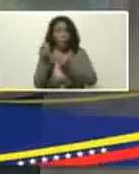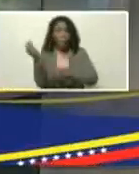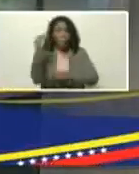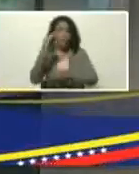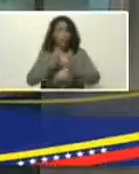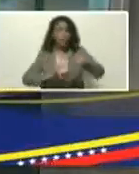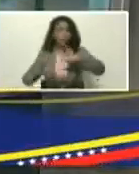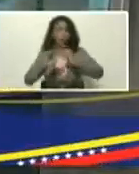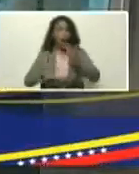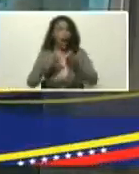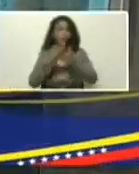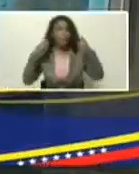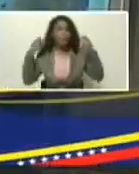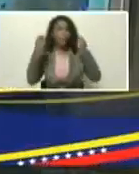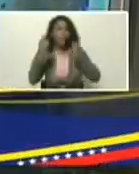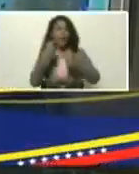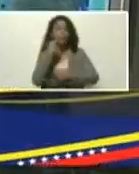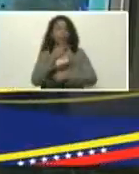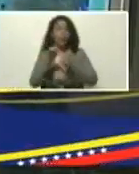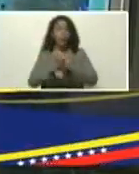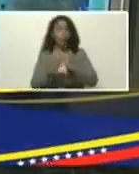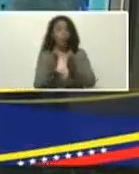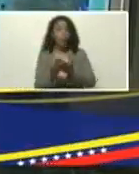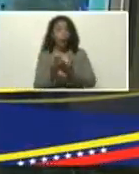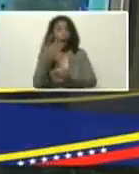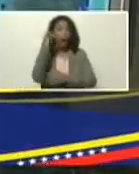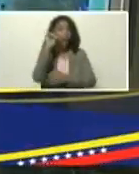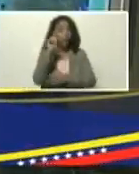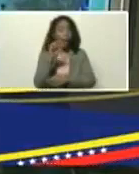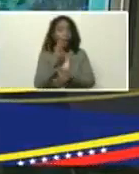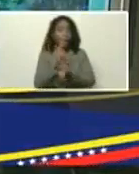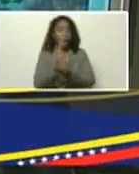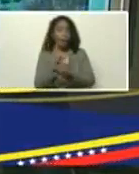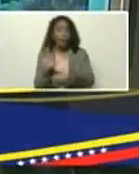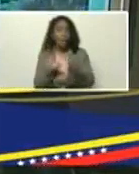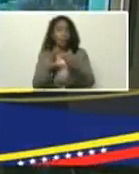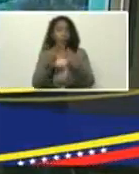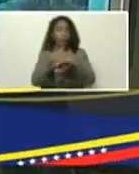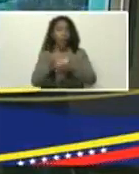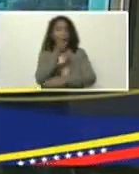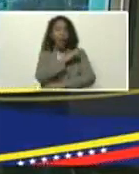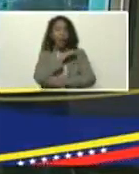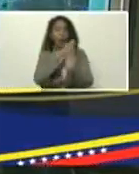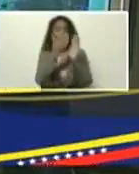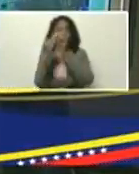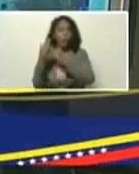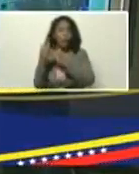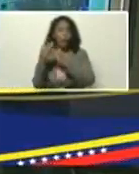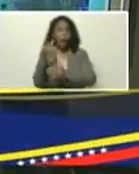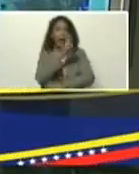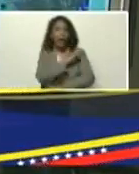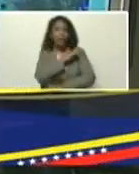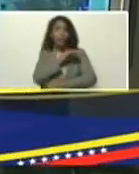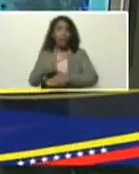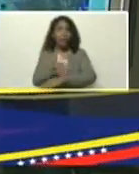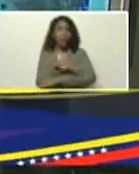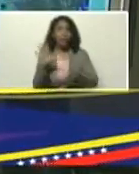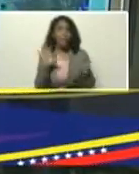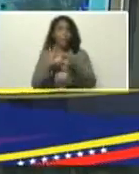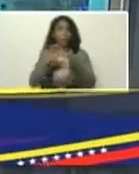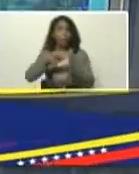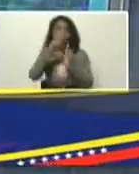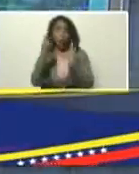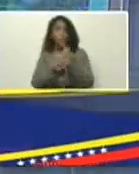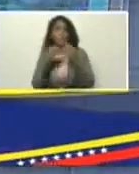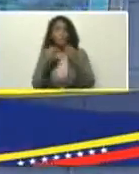hasta el popular, y hay que decirle, al mundo también, que tenemos una red, articuladas, de jefes de comunidad, de jefes de calle, articulada completamente,